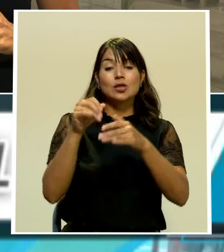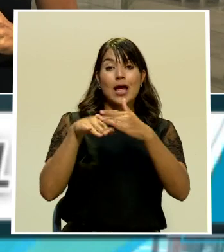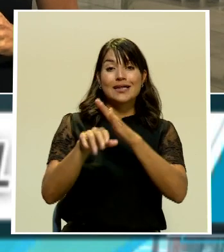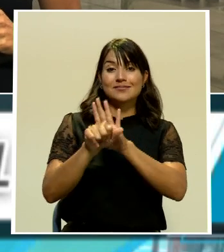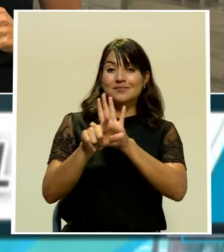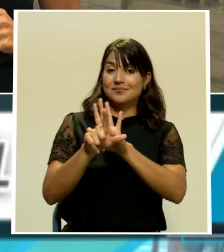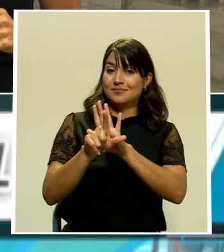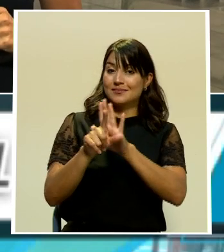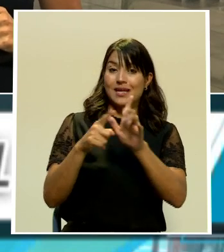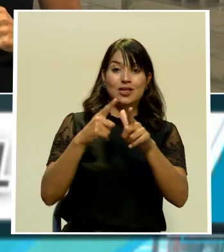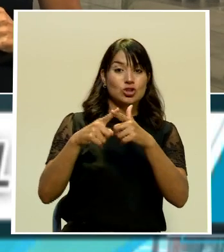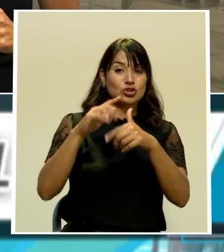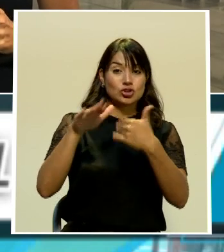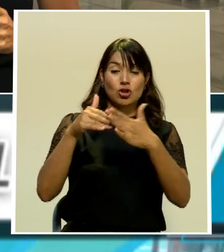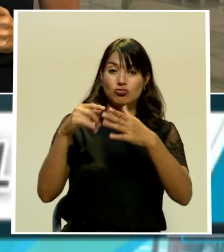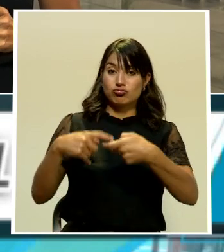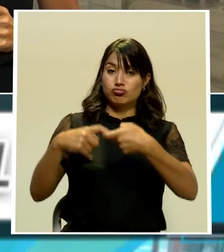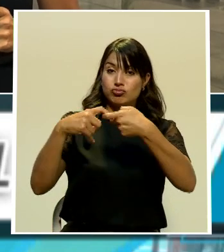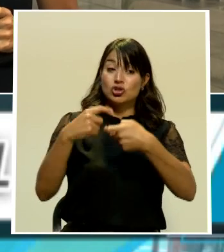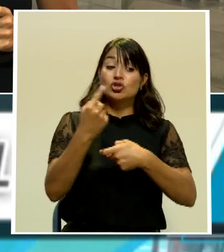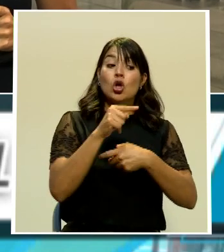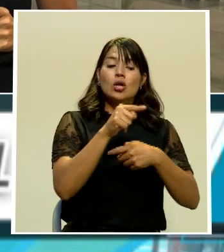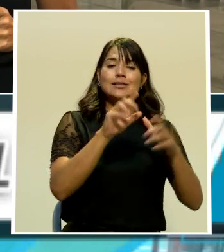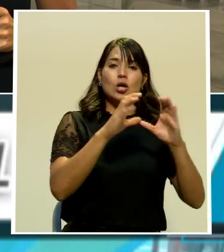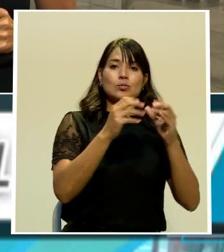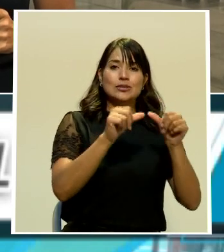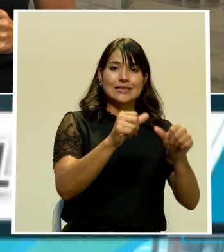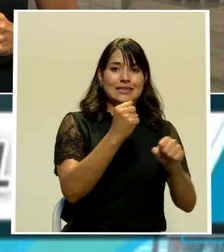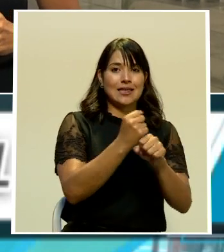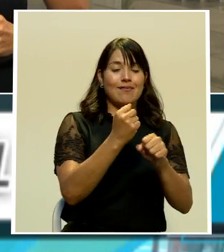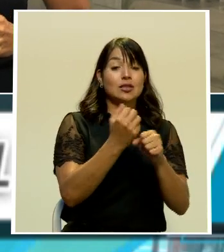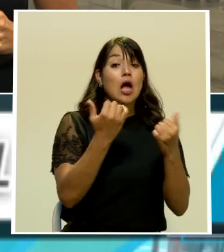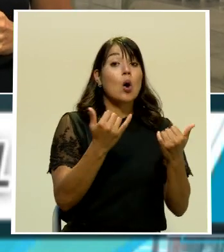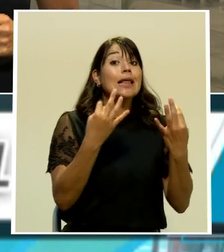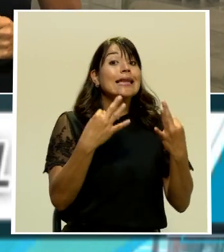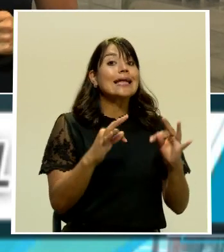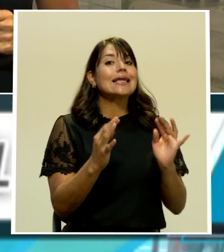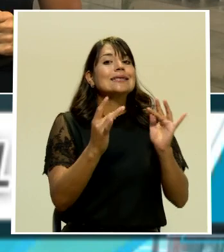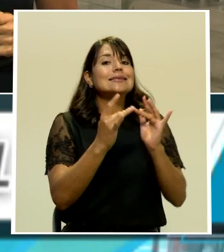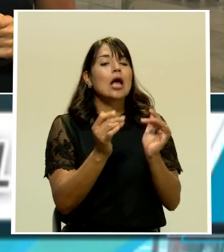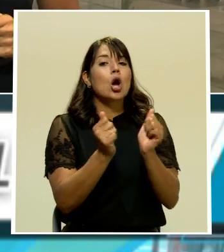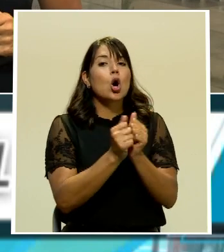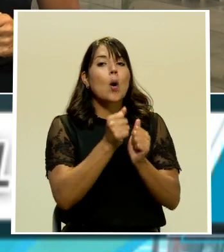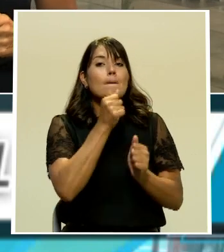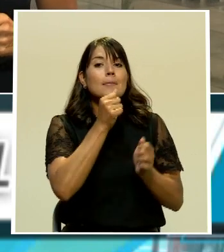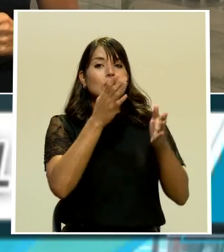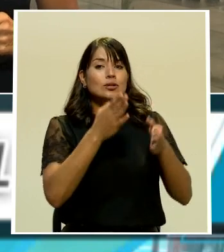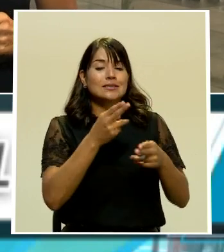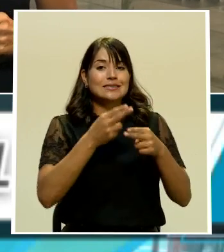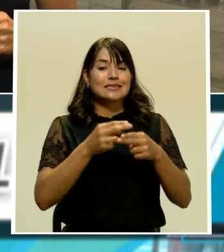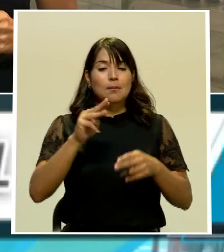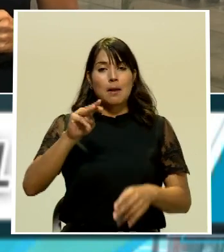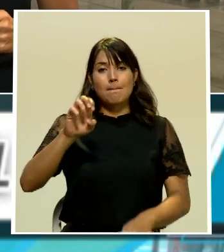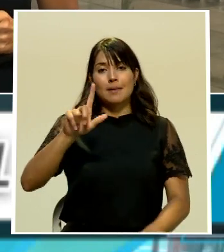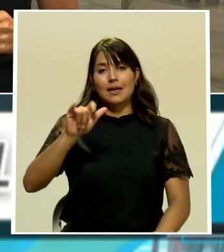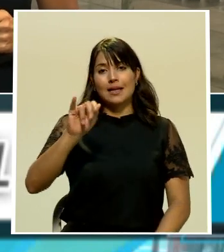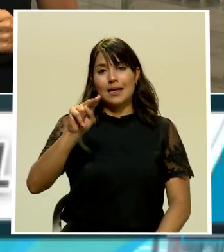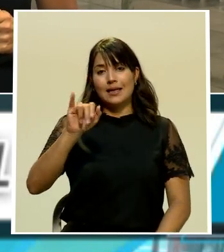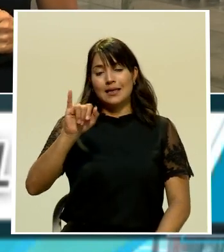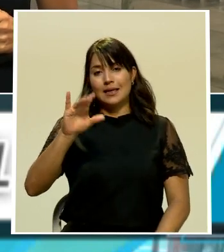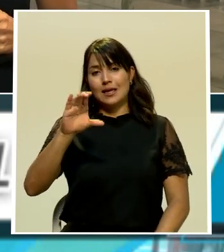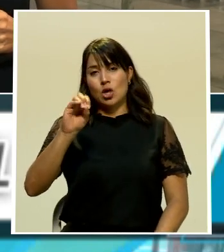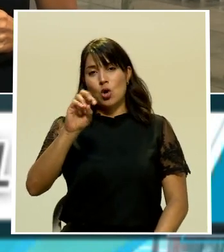Vamos a intentar conversar con nuestra compañera Melanie Corrales, quien nos informa en vivo desde la Asamblea